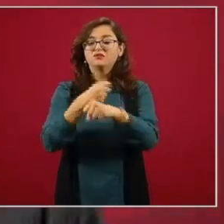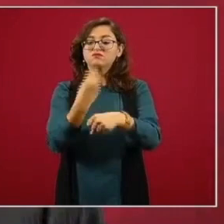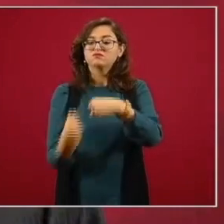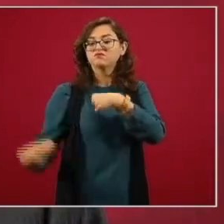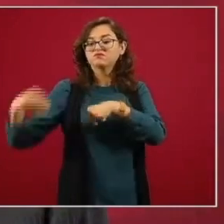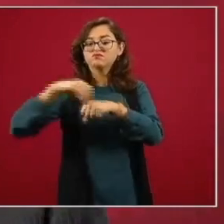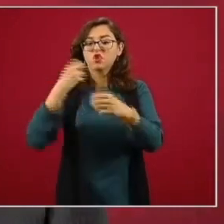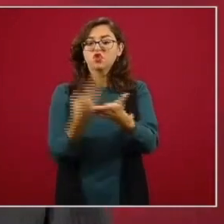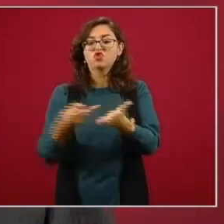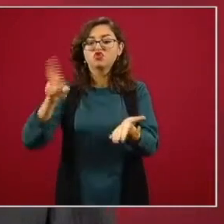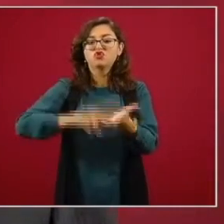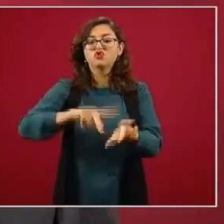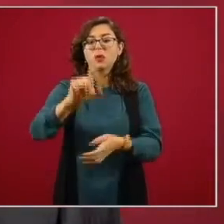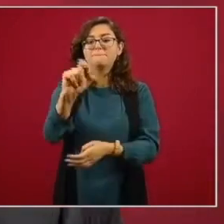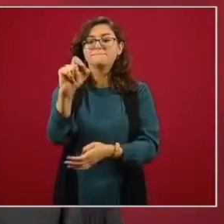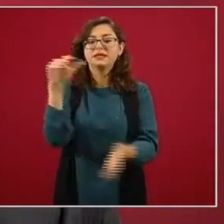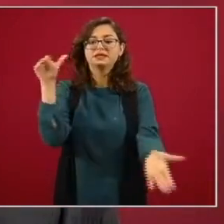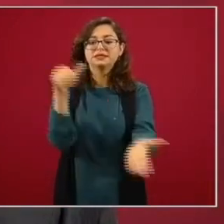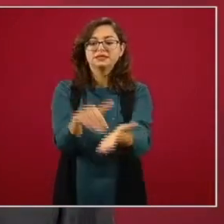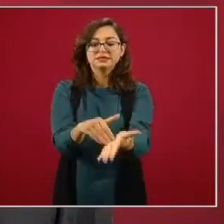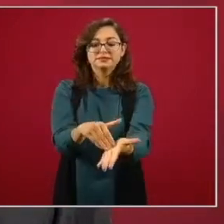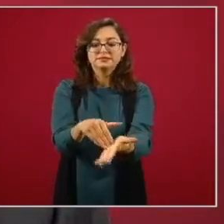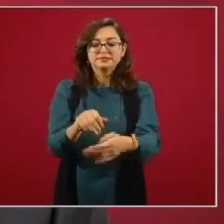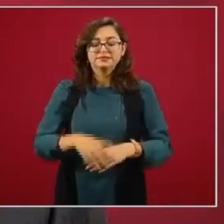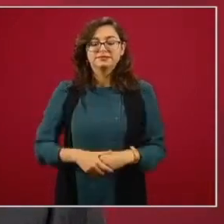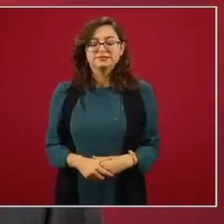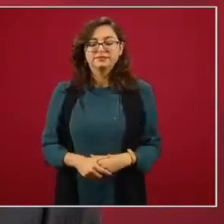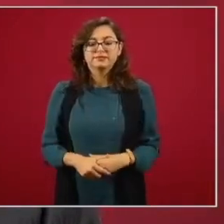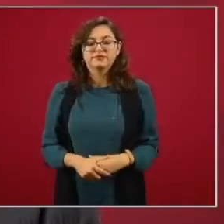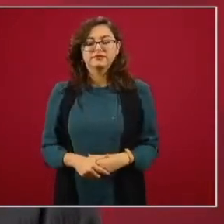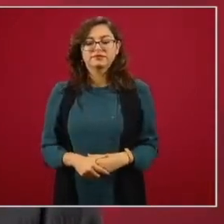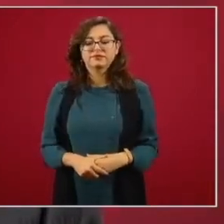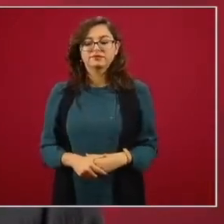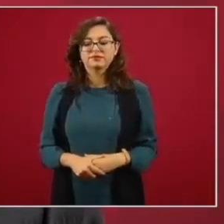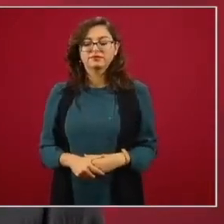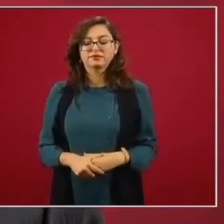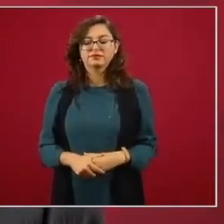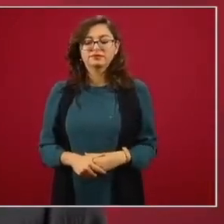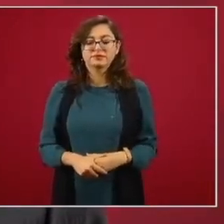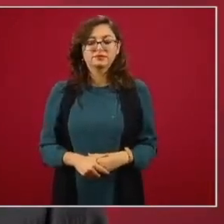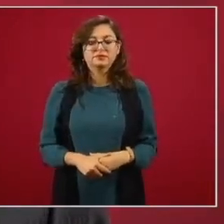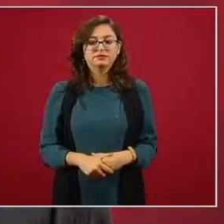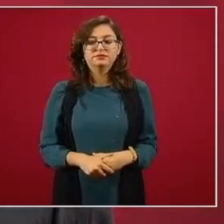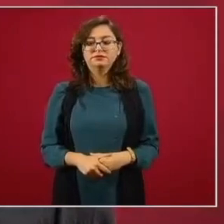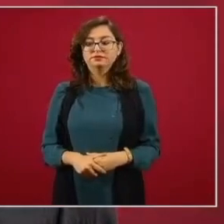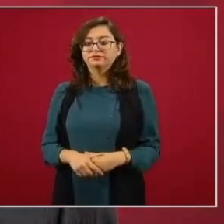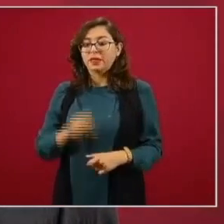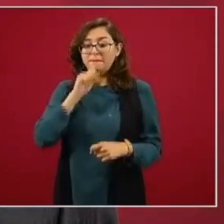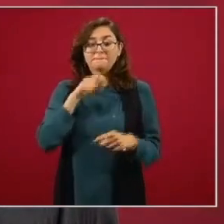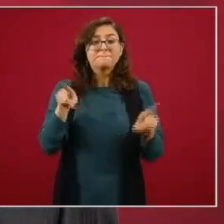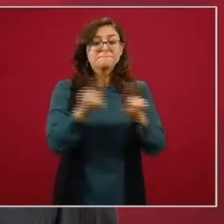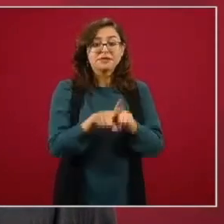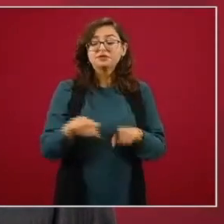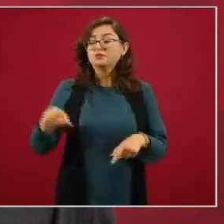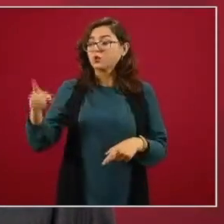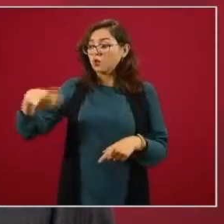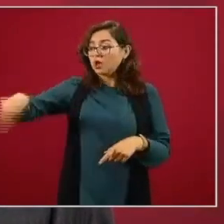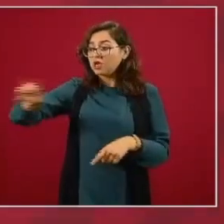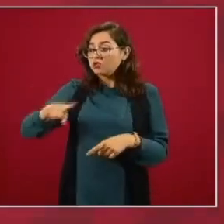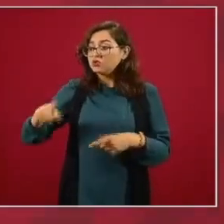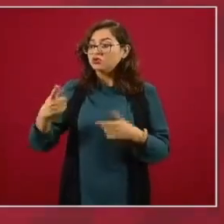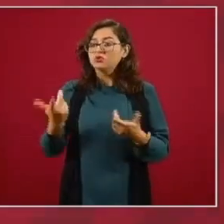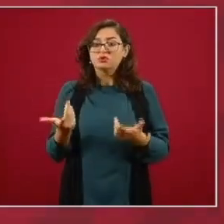y vamos a otorgar becas para estudiar en el extranjero